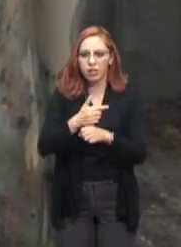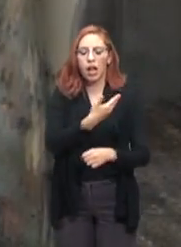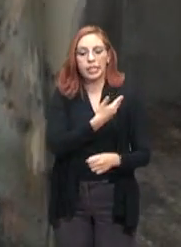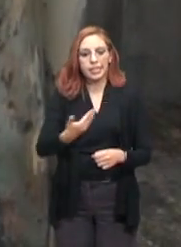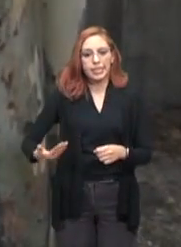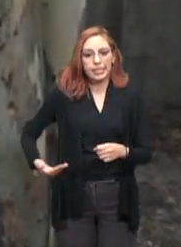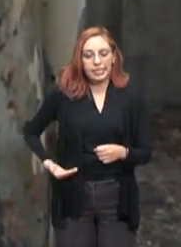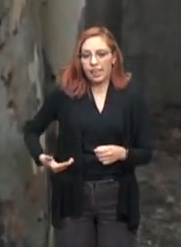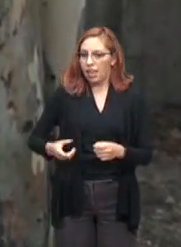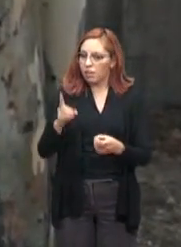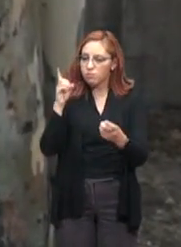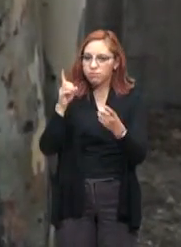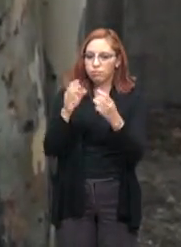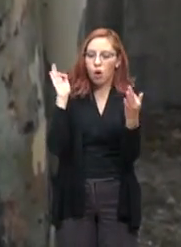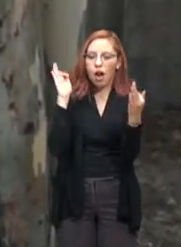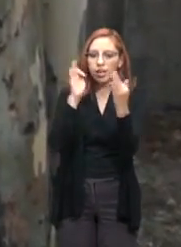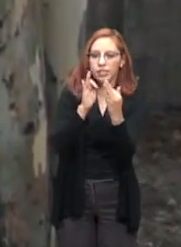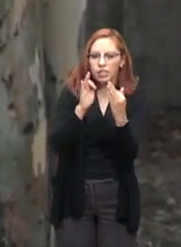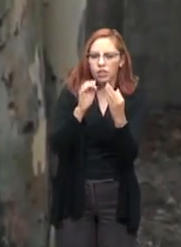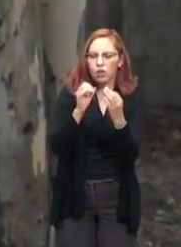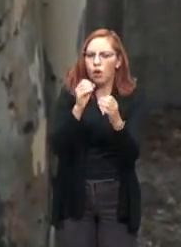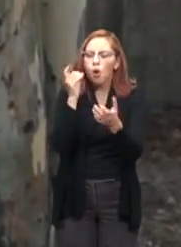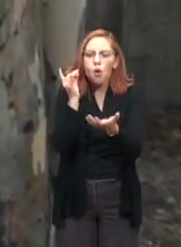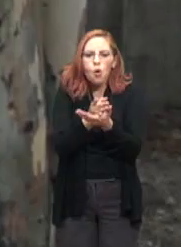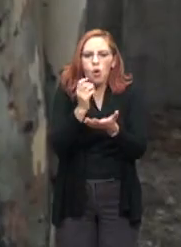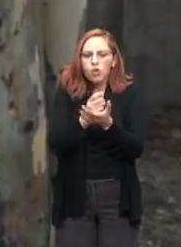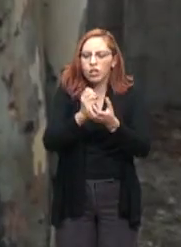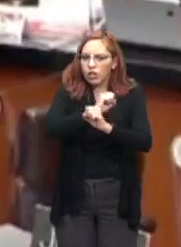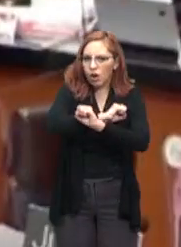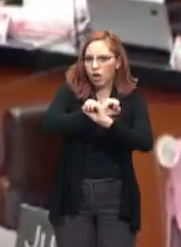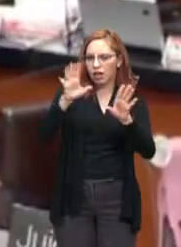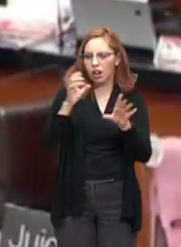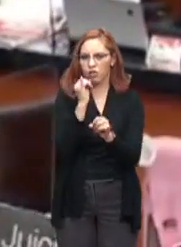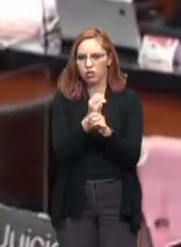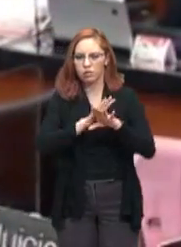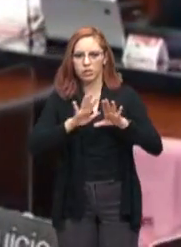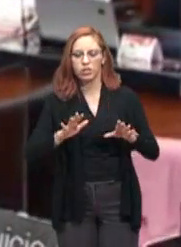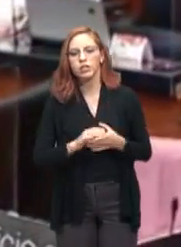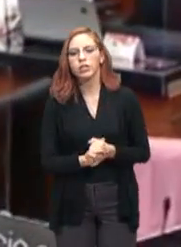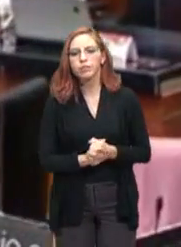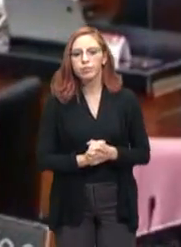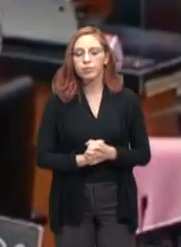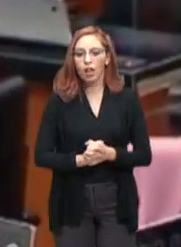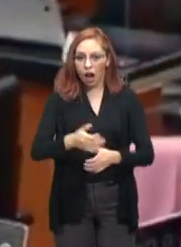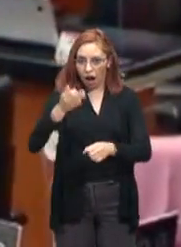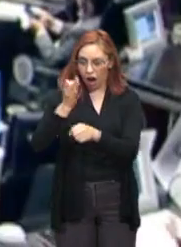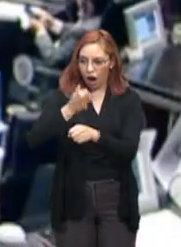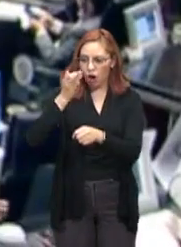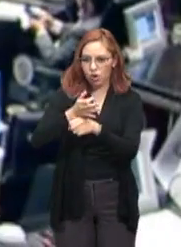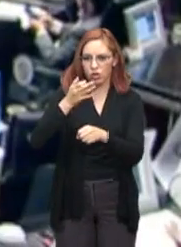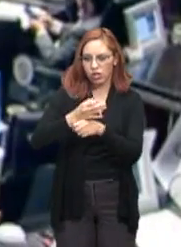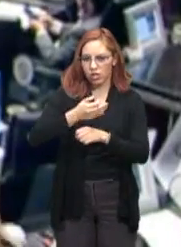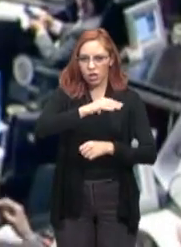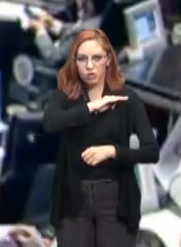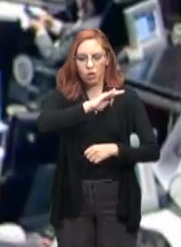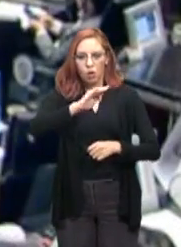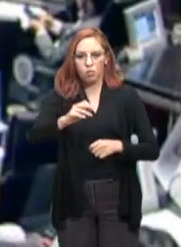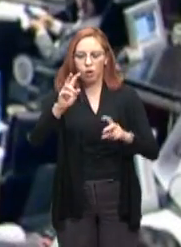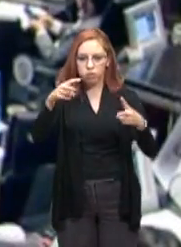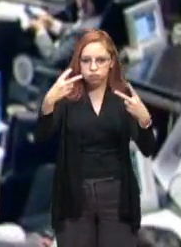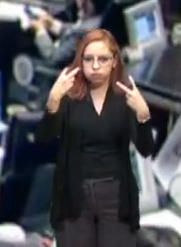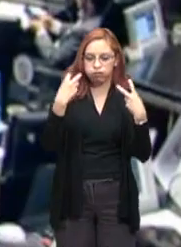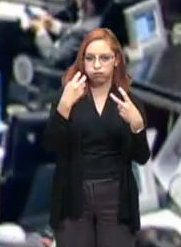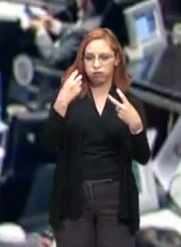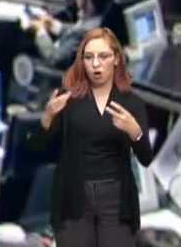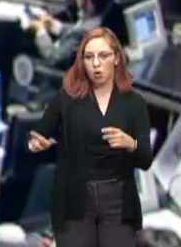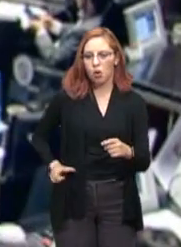República. La única manera es transparentarlo ante todo. Afirmó que lo que en la actualidad puede observarse en gobierno federal es la